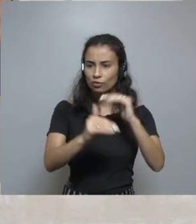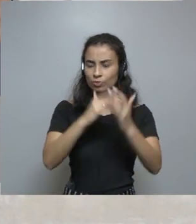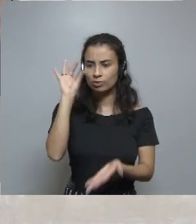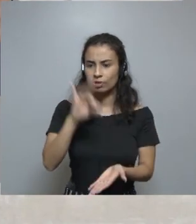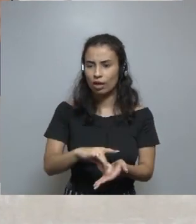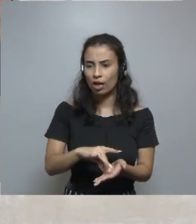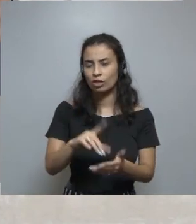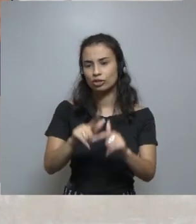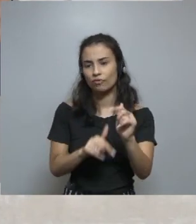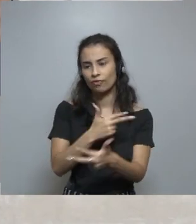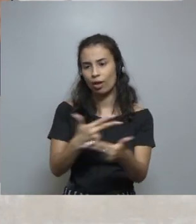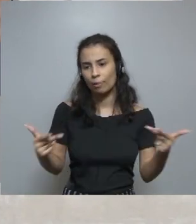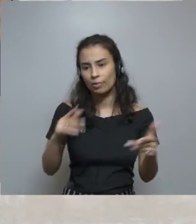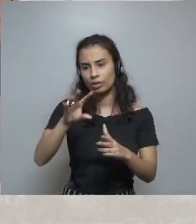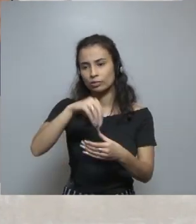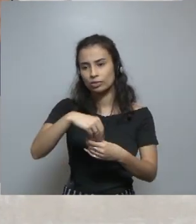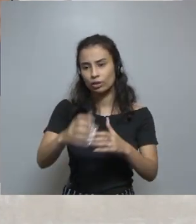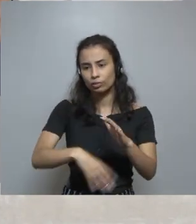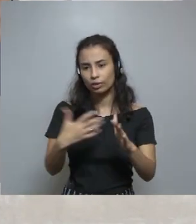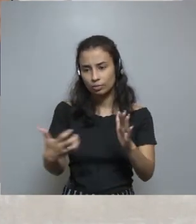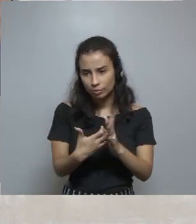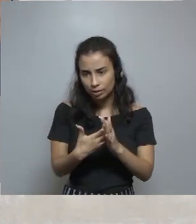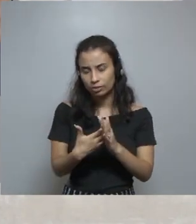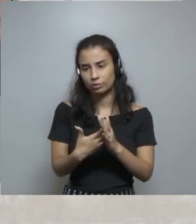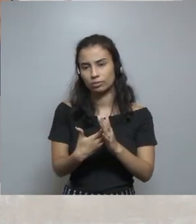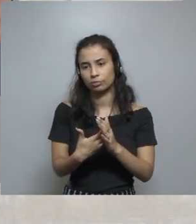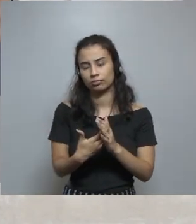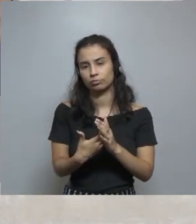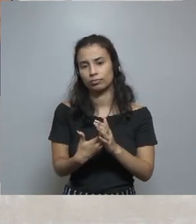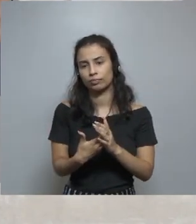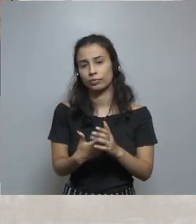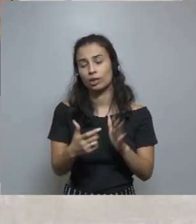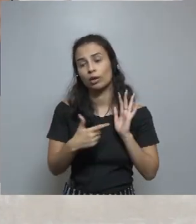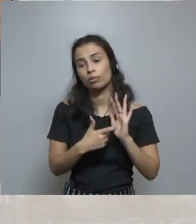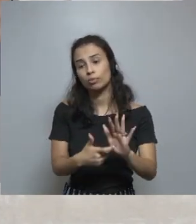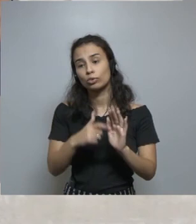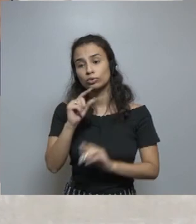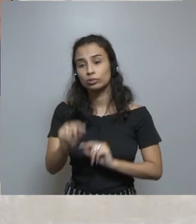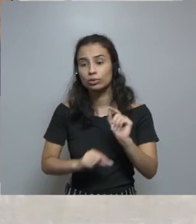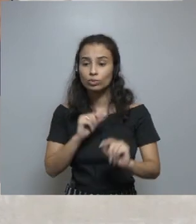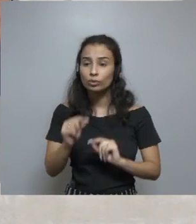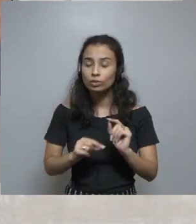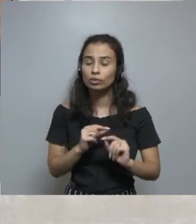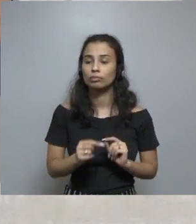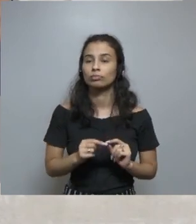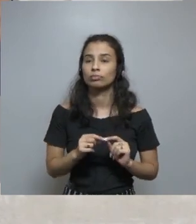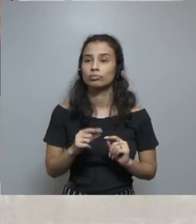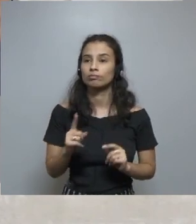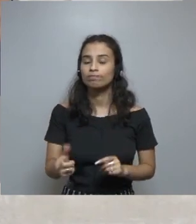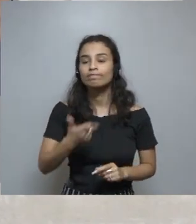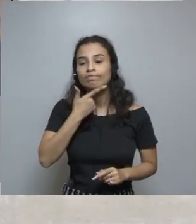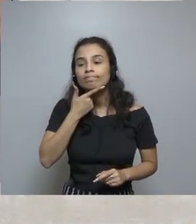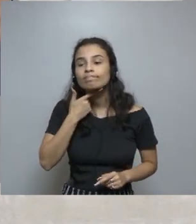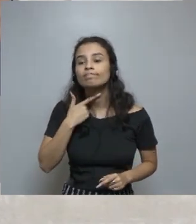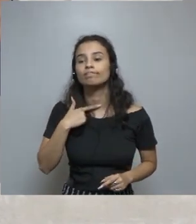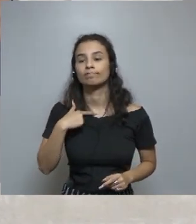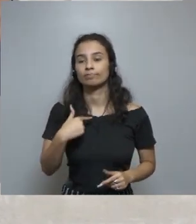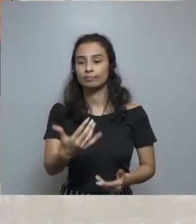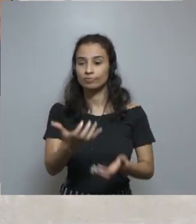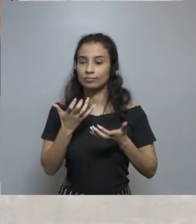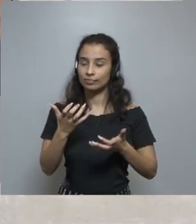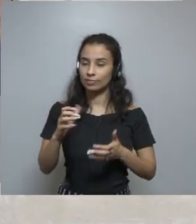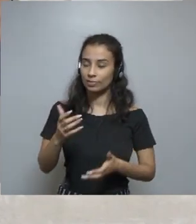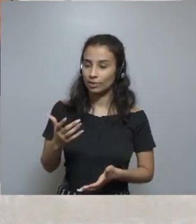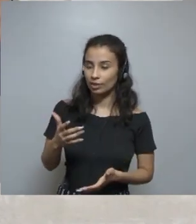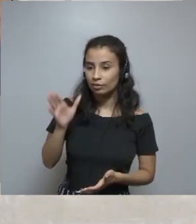de desarrollo real de herramientas y productos de la empresa que muestran esta obsesión por la